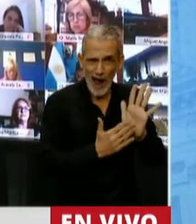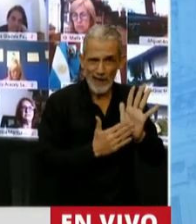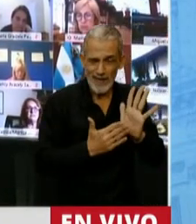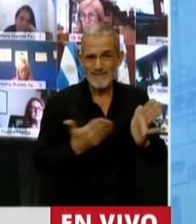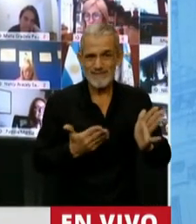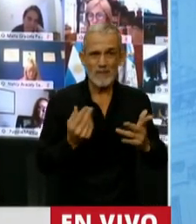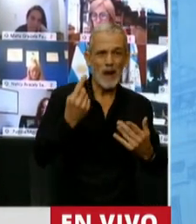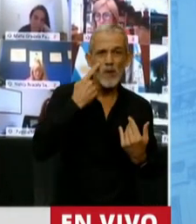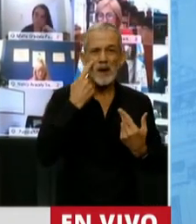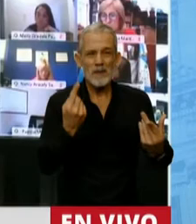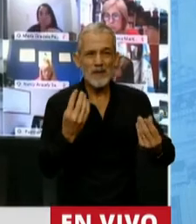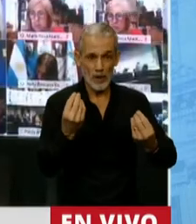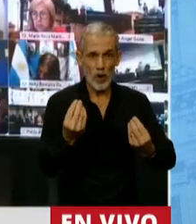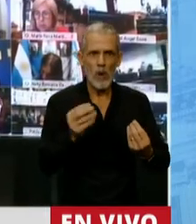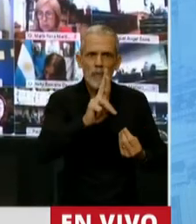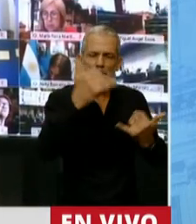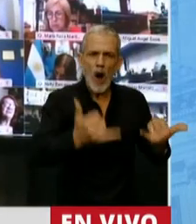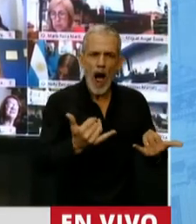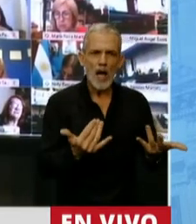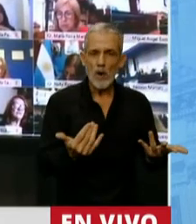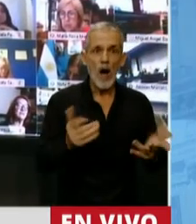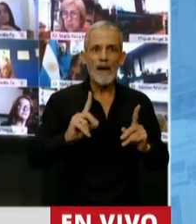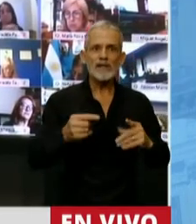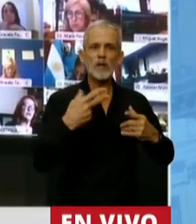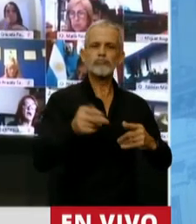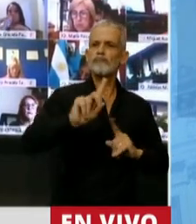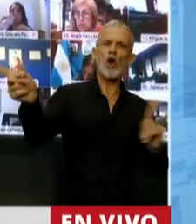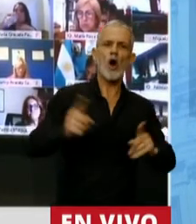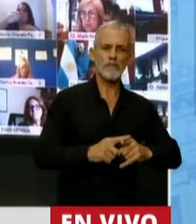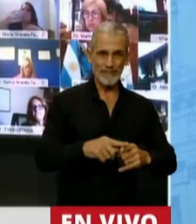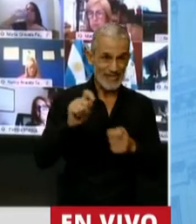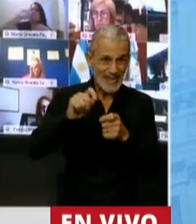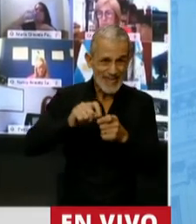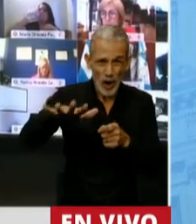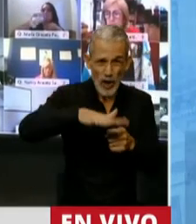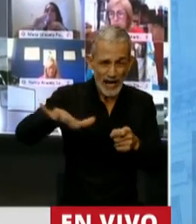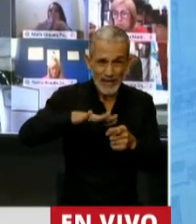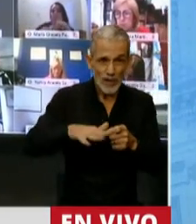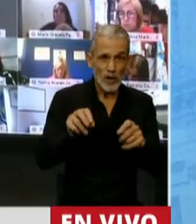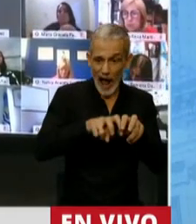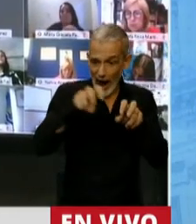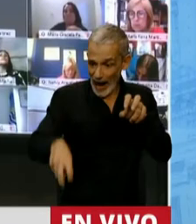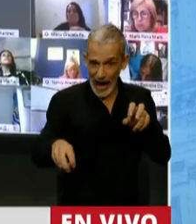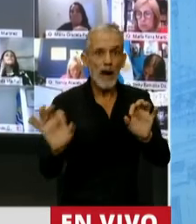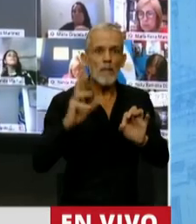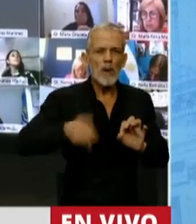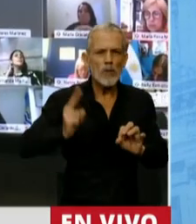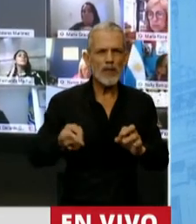necesitamos para vivir, no permitiendo durante todo el tránsito de la provincia de Santiago del Estero que uno se baje del auto